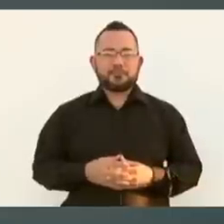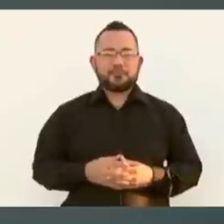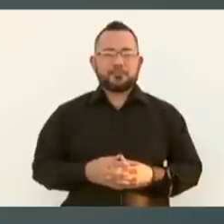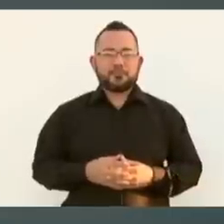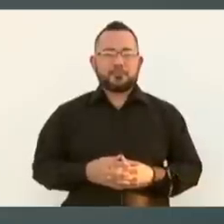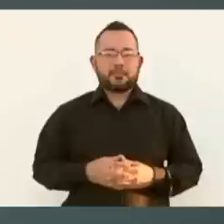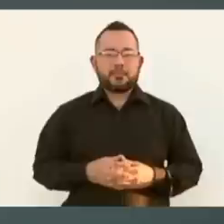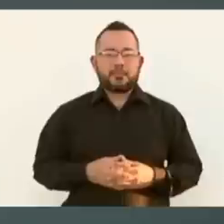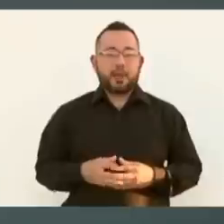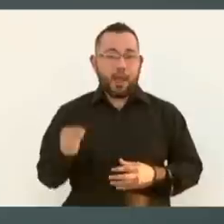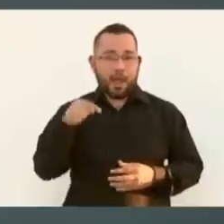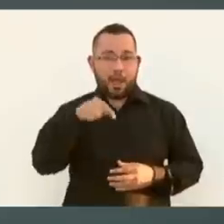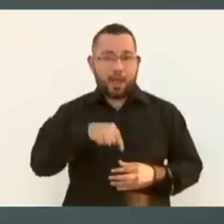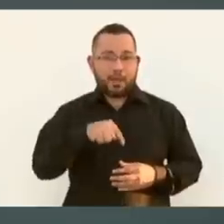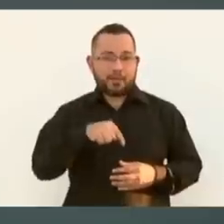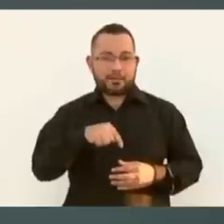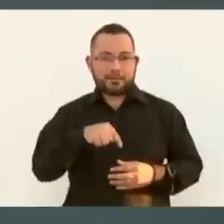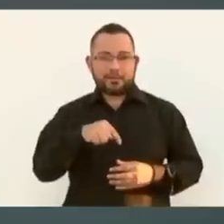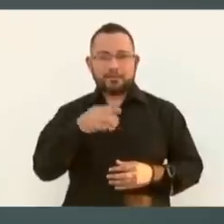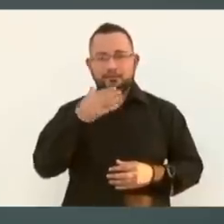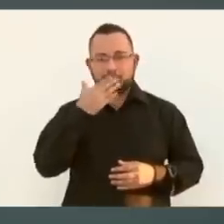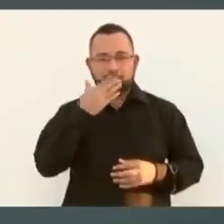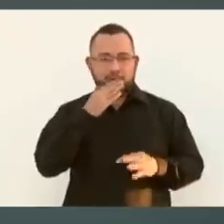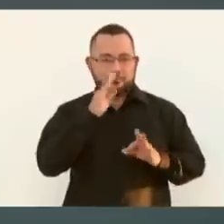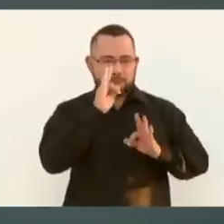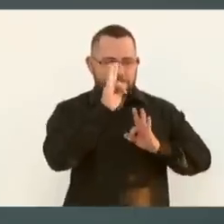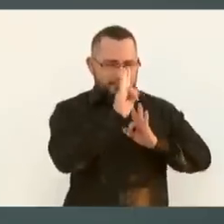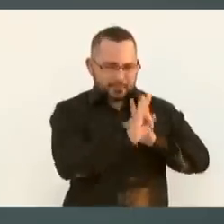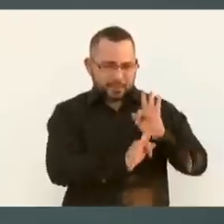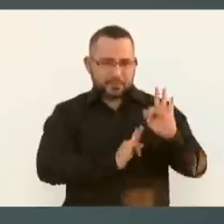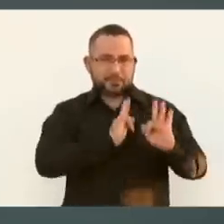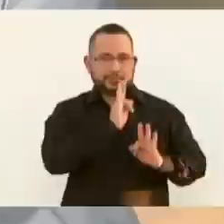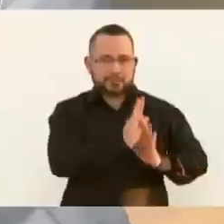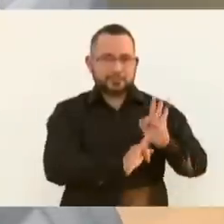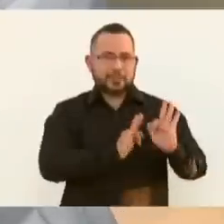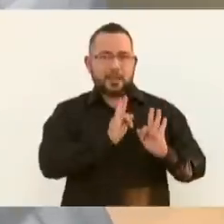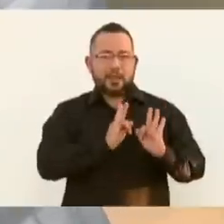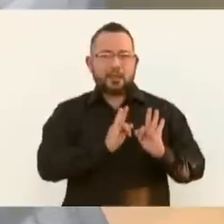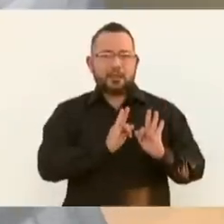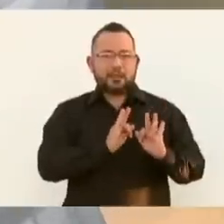un trato especial en cuanto al pago de impuestos,